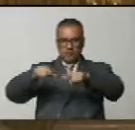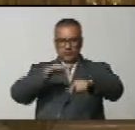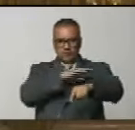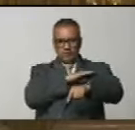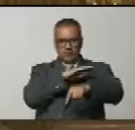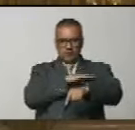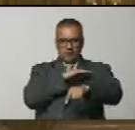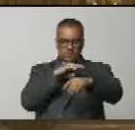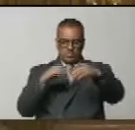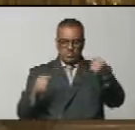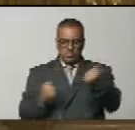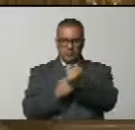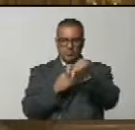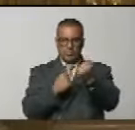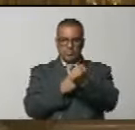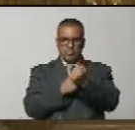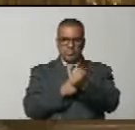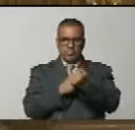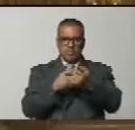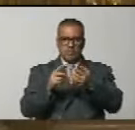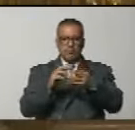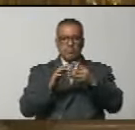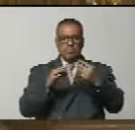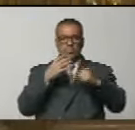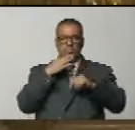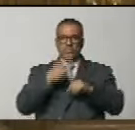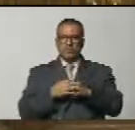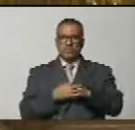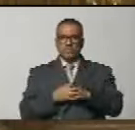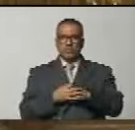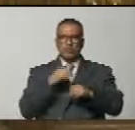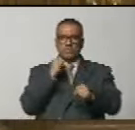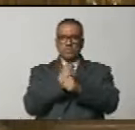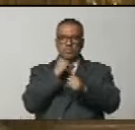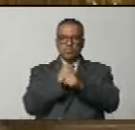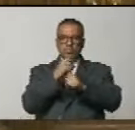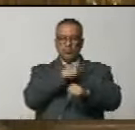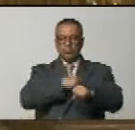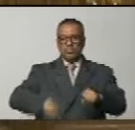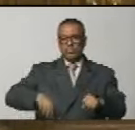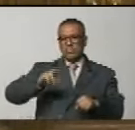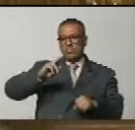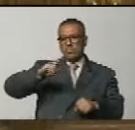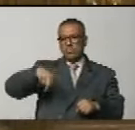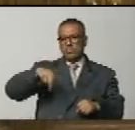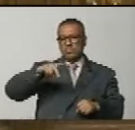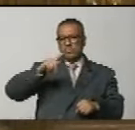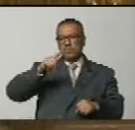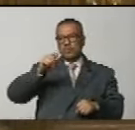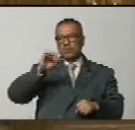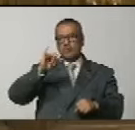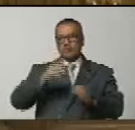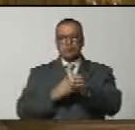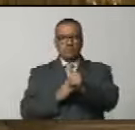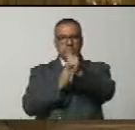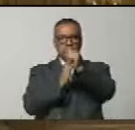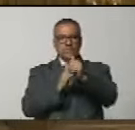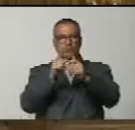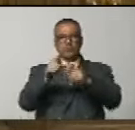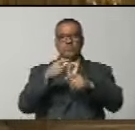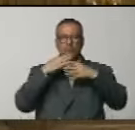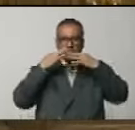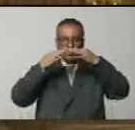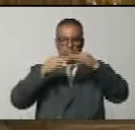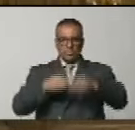de respaldar de manera incuestionable la labor del presidente Putin como líder fundamental y